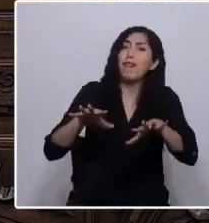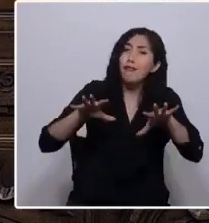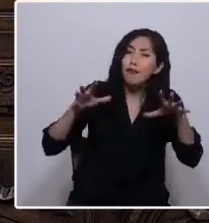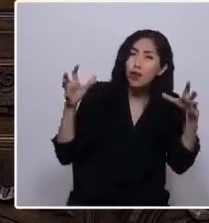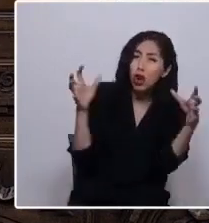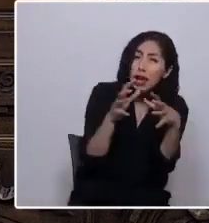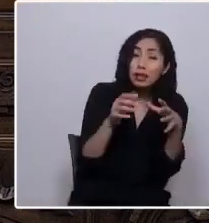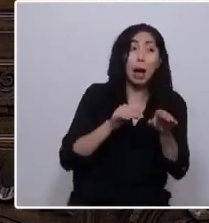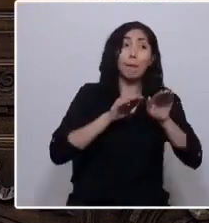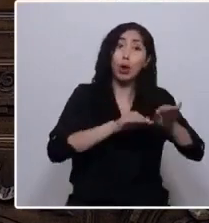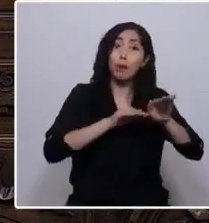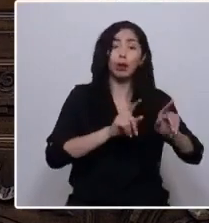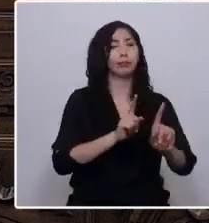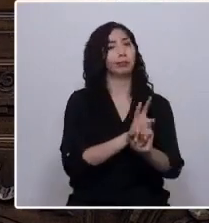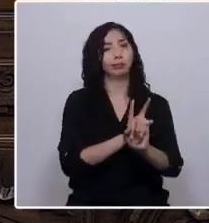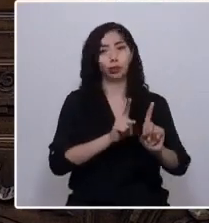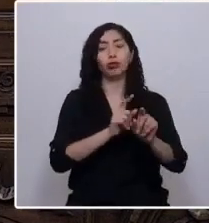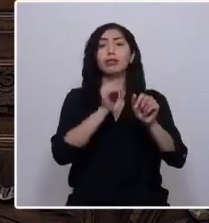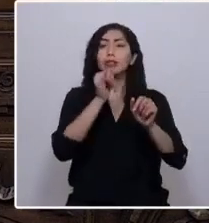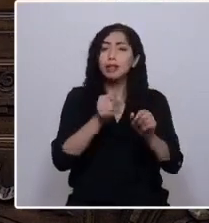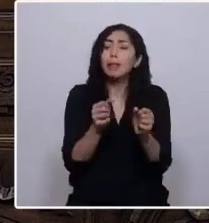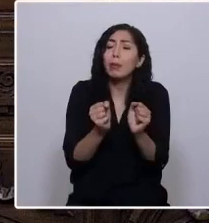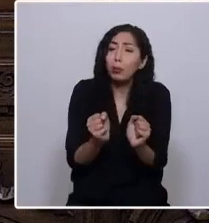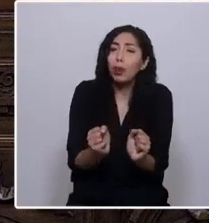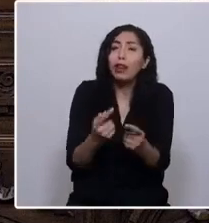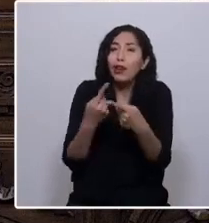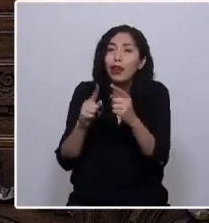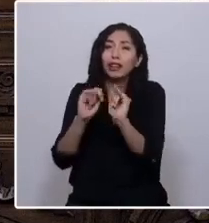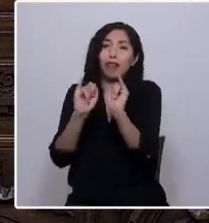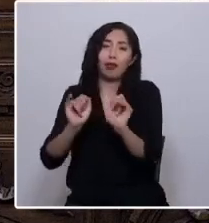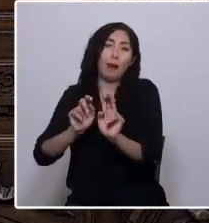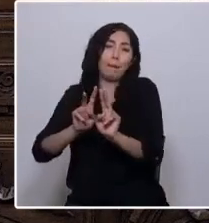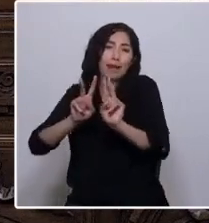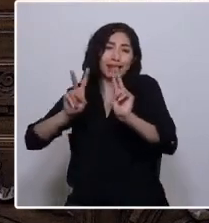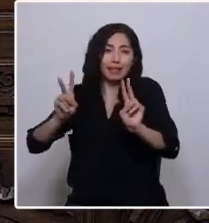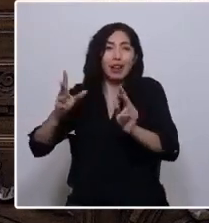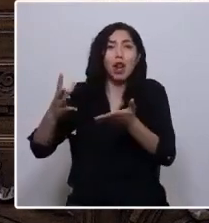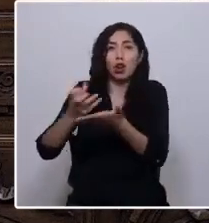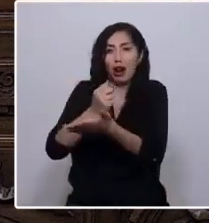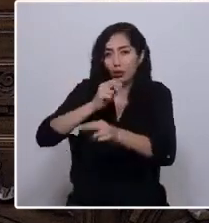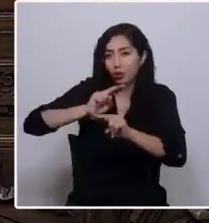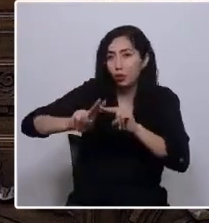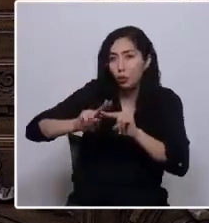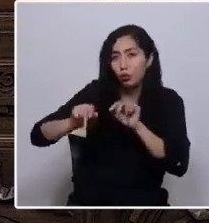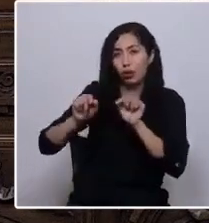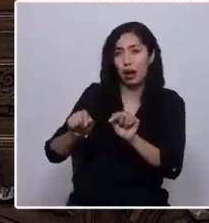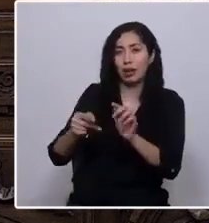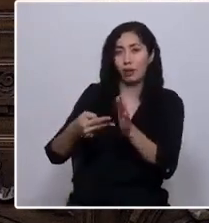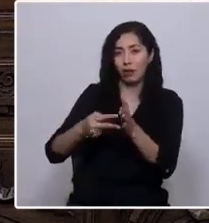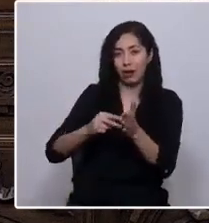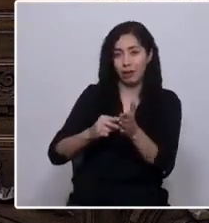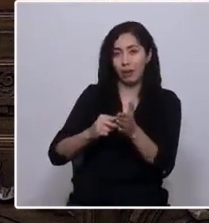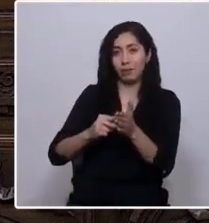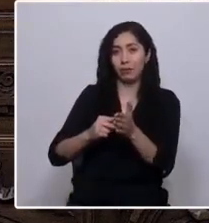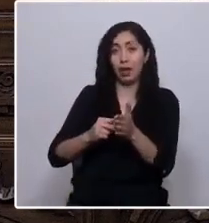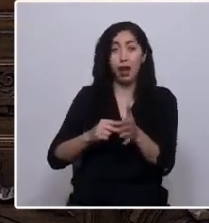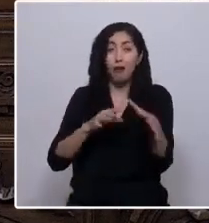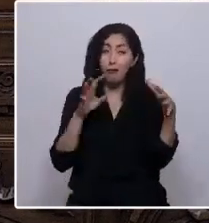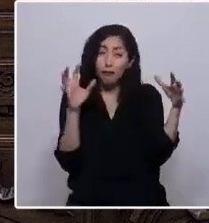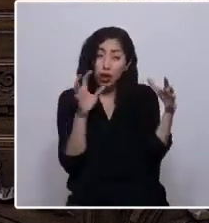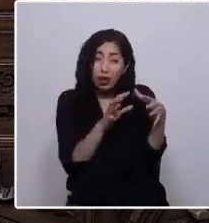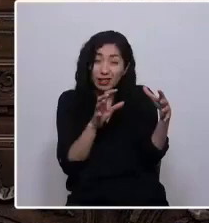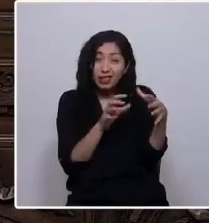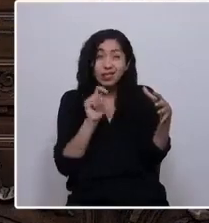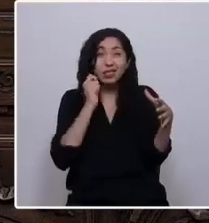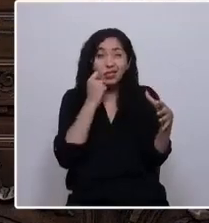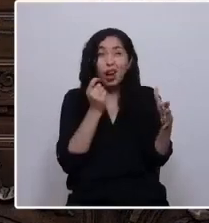Siempre se puede encontrar un camino pacífico y dar una buena solución a los problemas. La violencia solo trae más